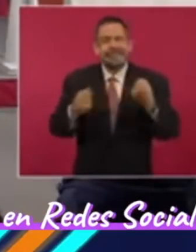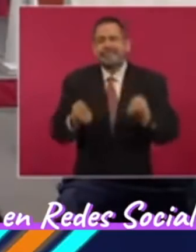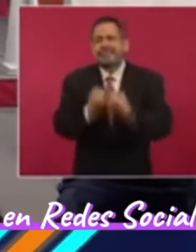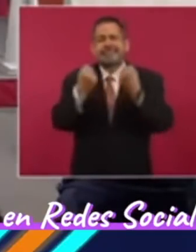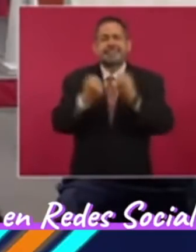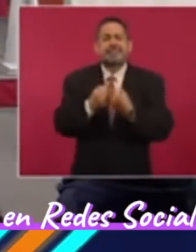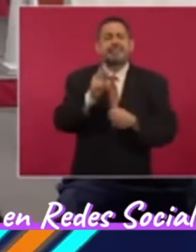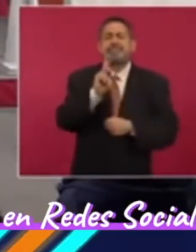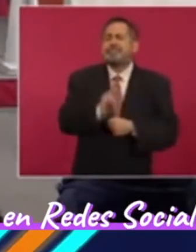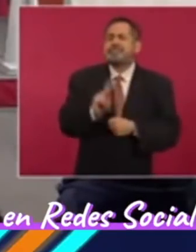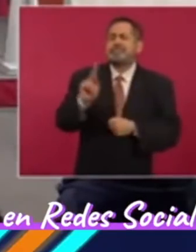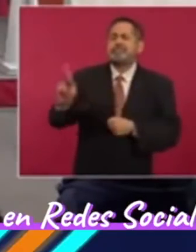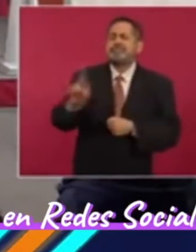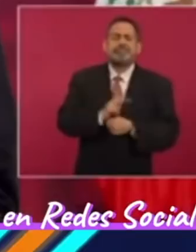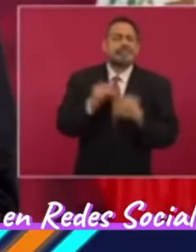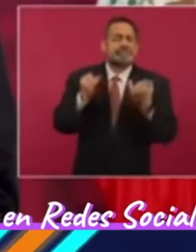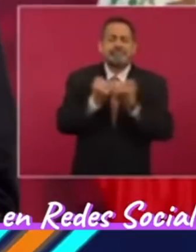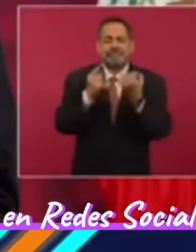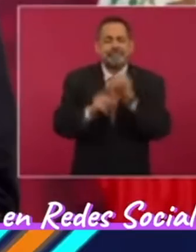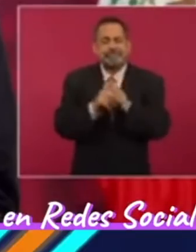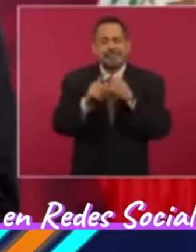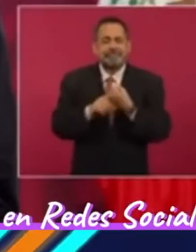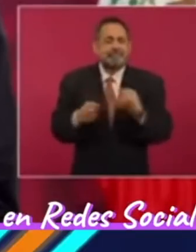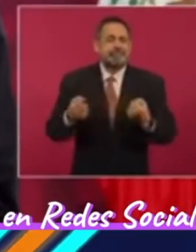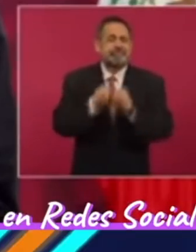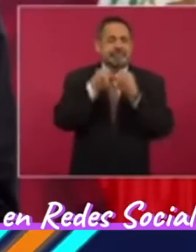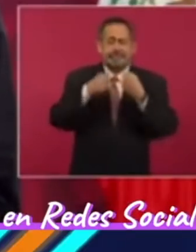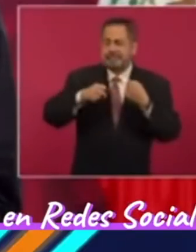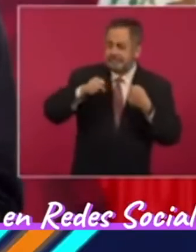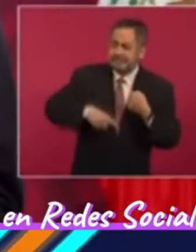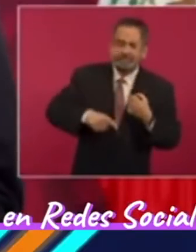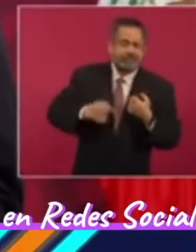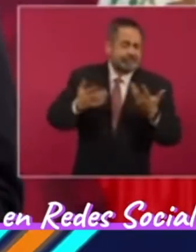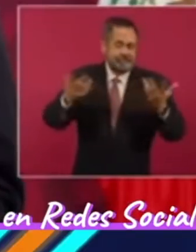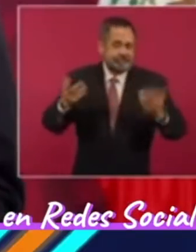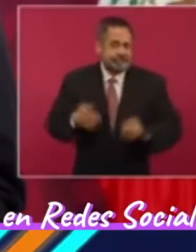problemas que enfrentamos aquí